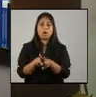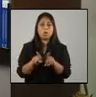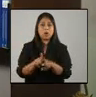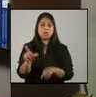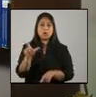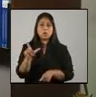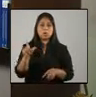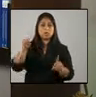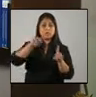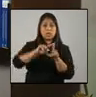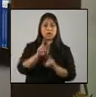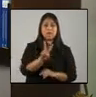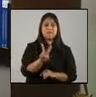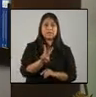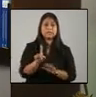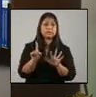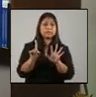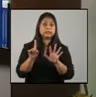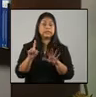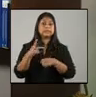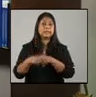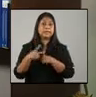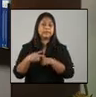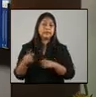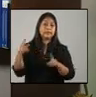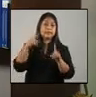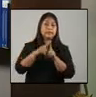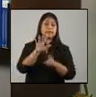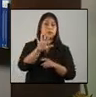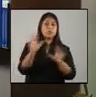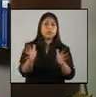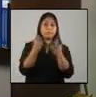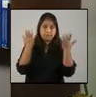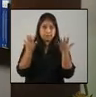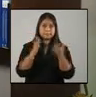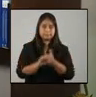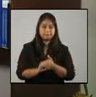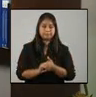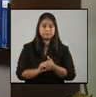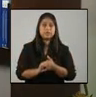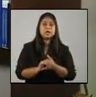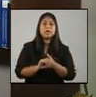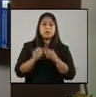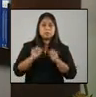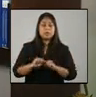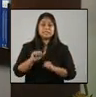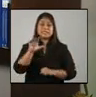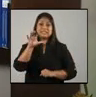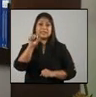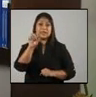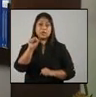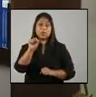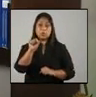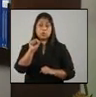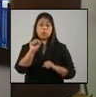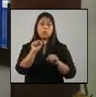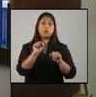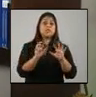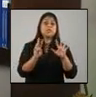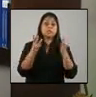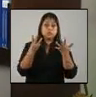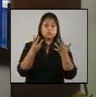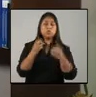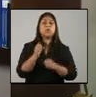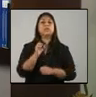a viernes de seis de la tarde a cinco de la mañana y a partir de los días sábado 18 y 25 de